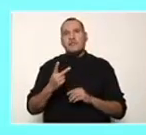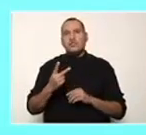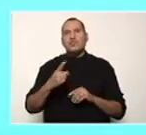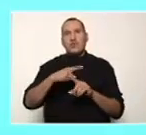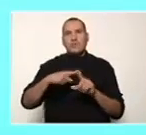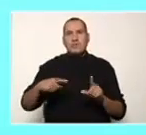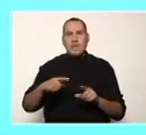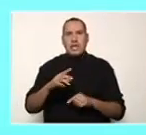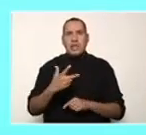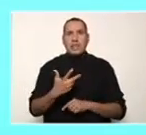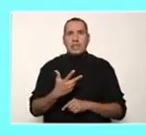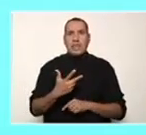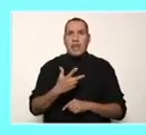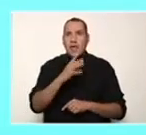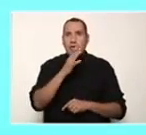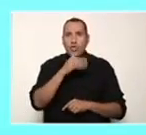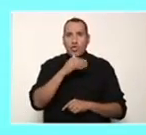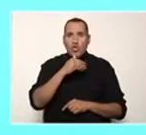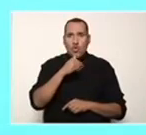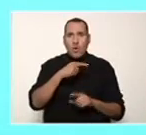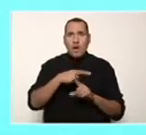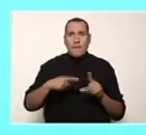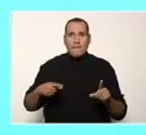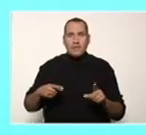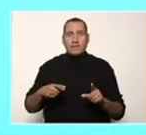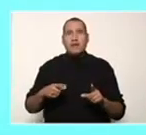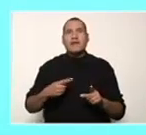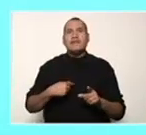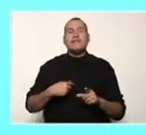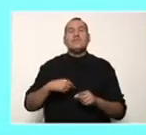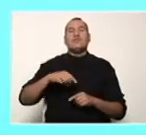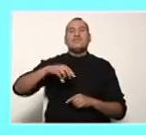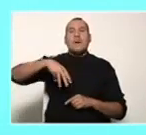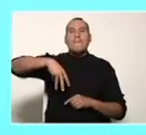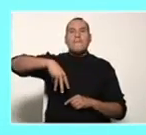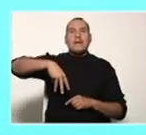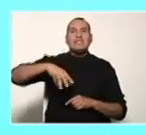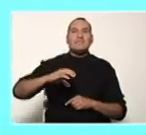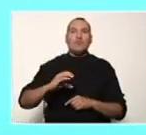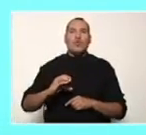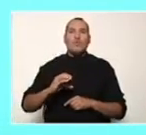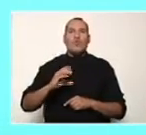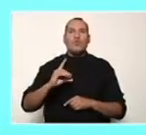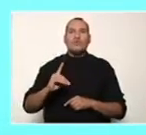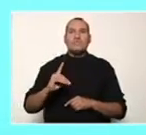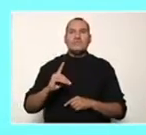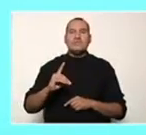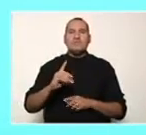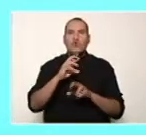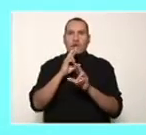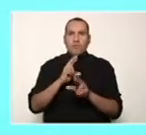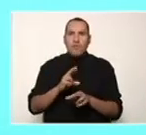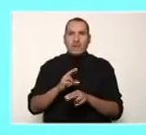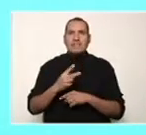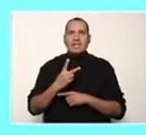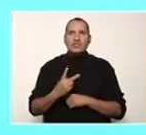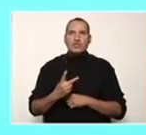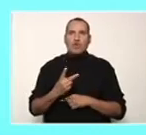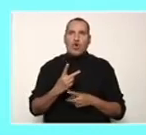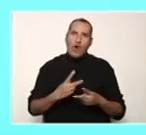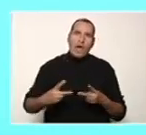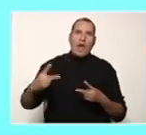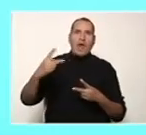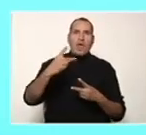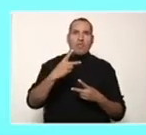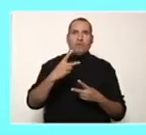al 3 no tiene mitad. Entonces el máximo común divisor directamente es 2 por 2 y